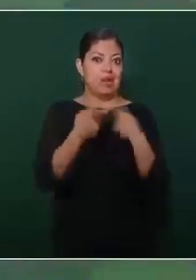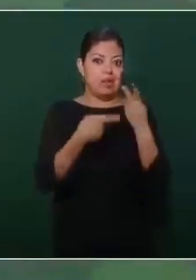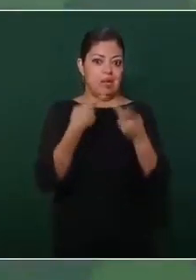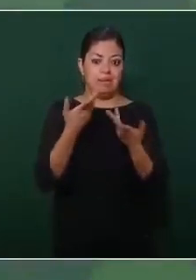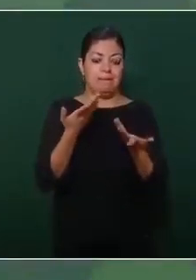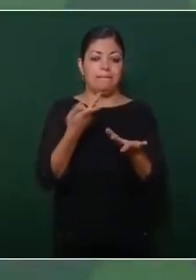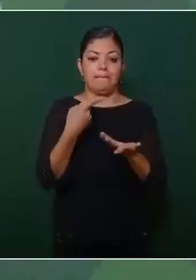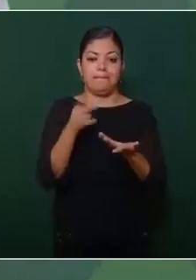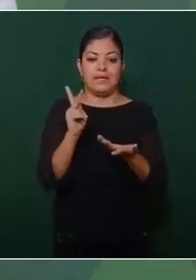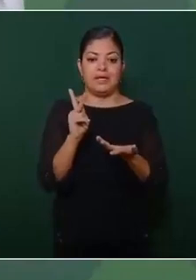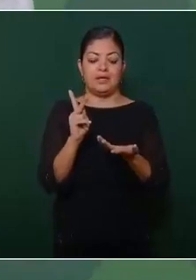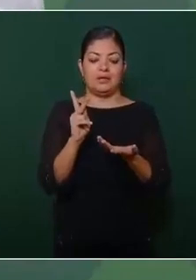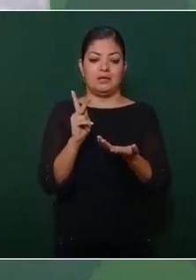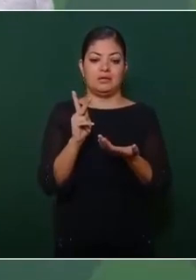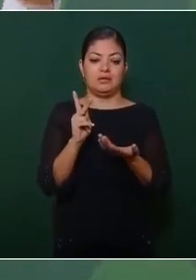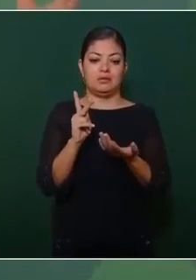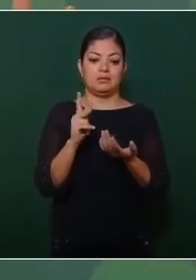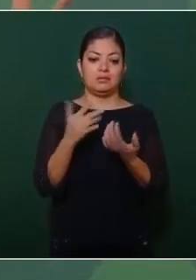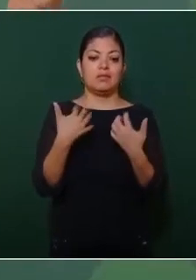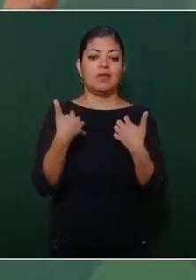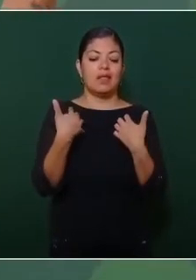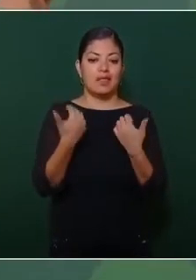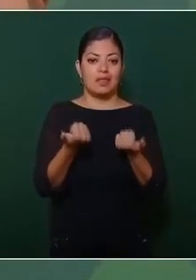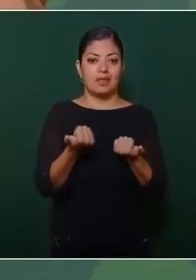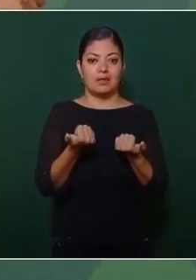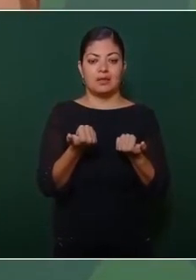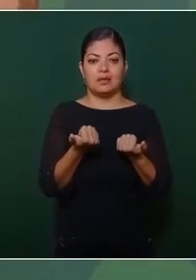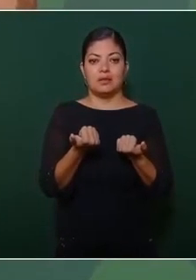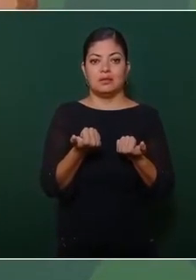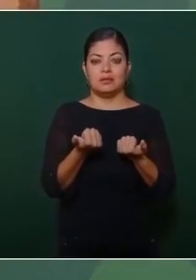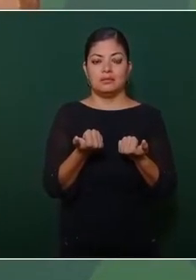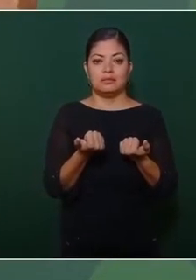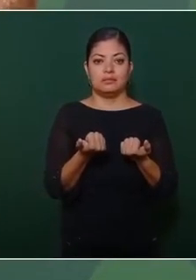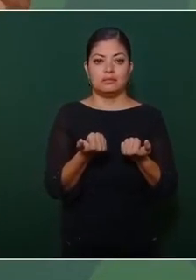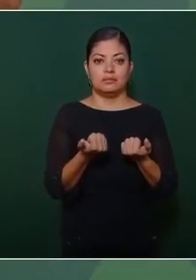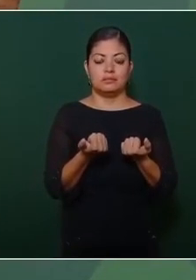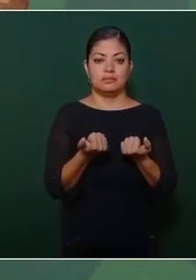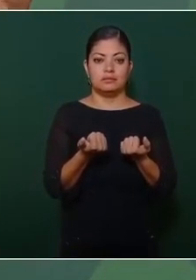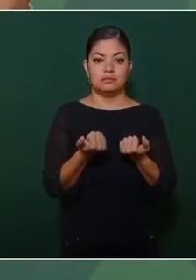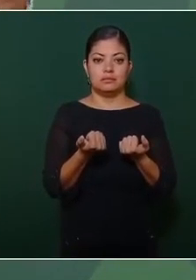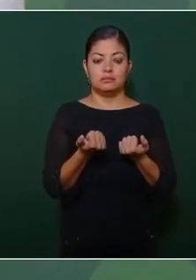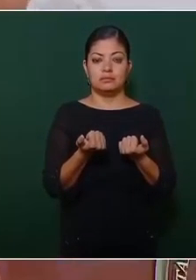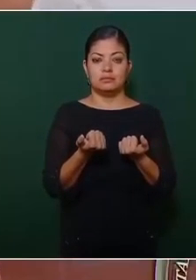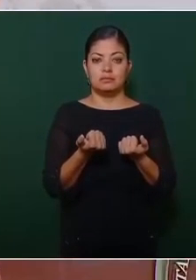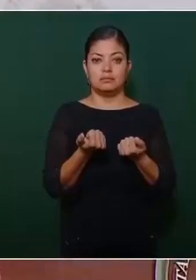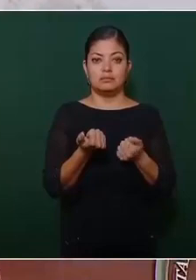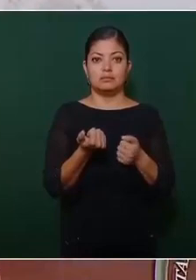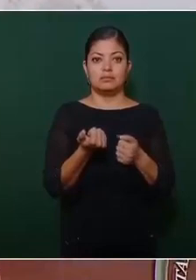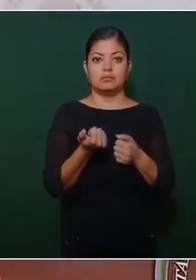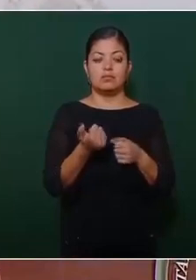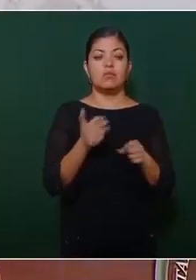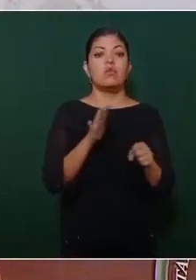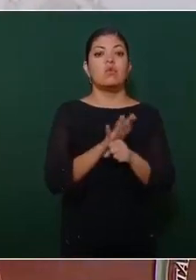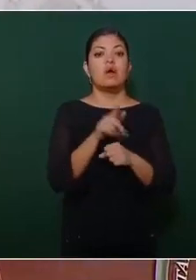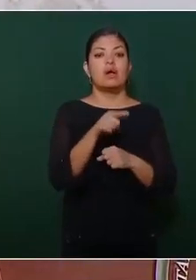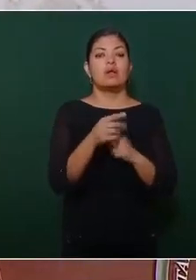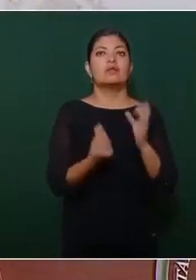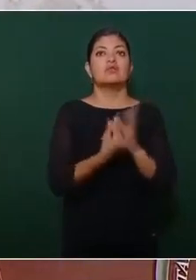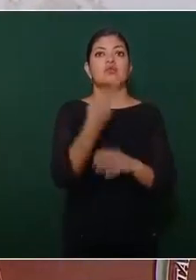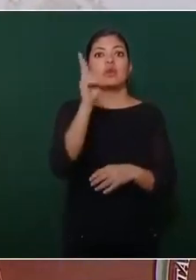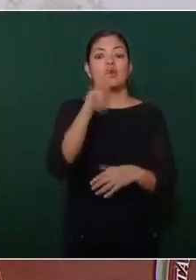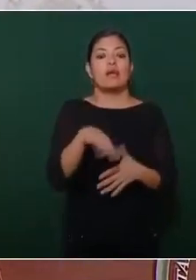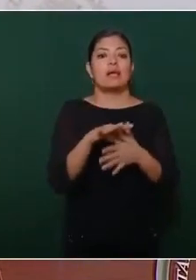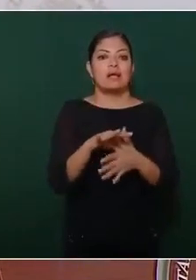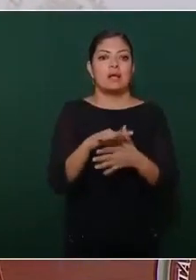entendamos cuál es esta nueva realidad